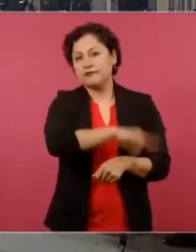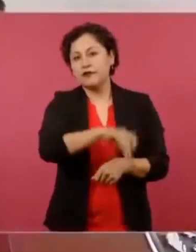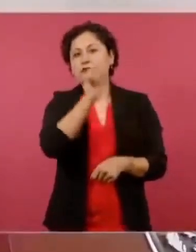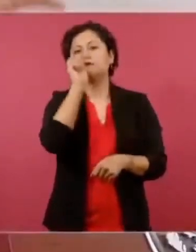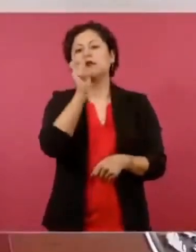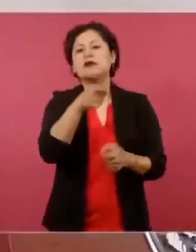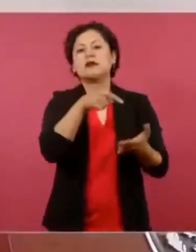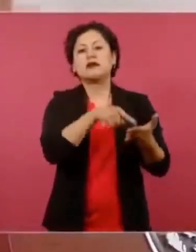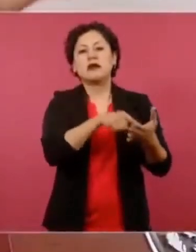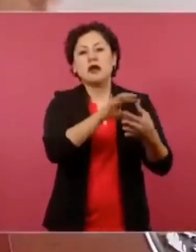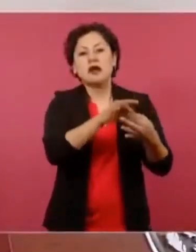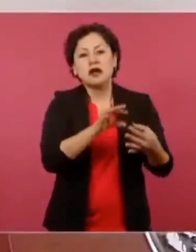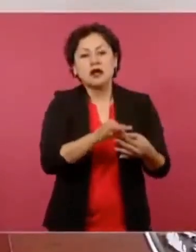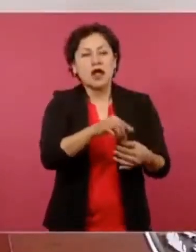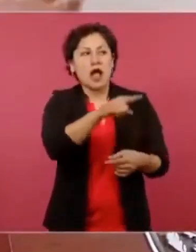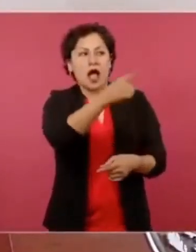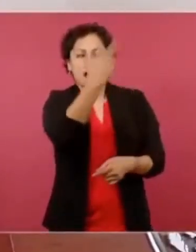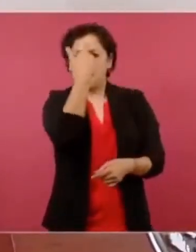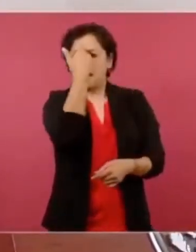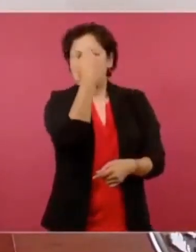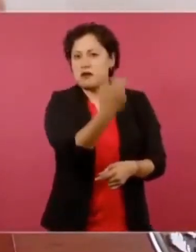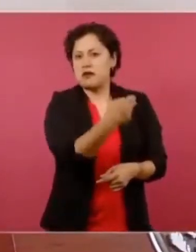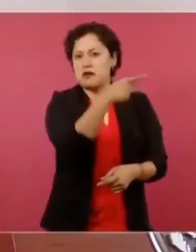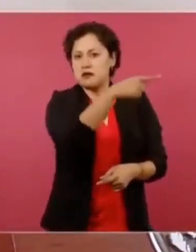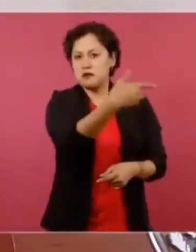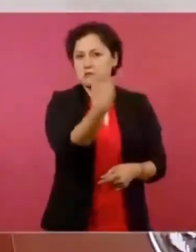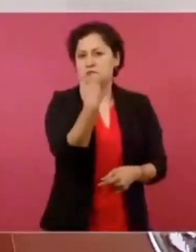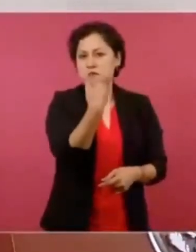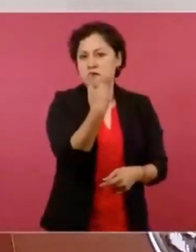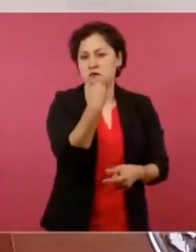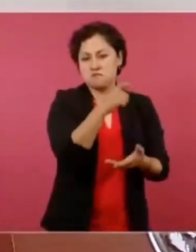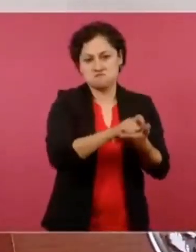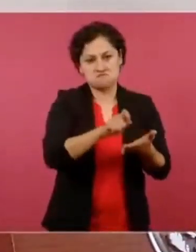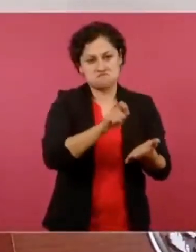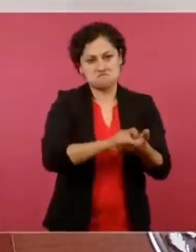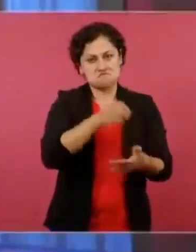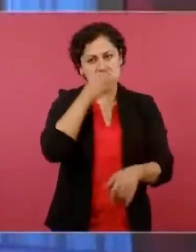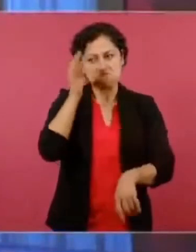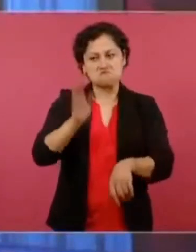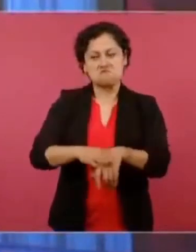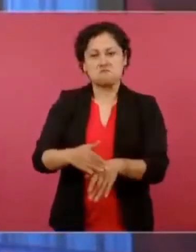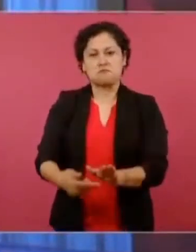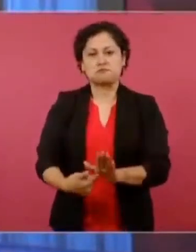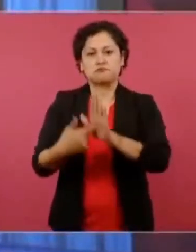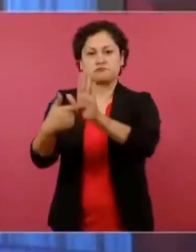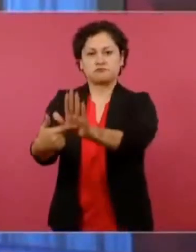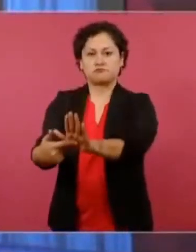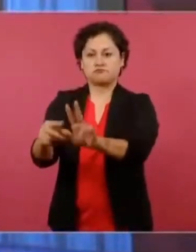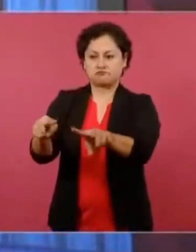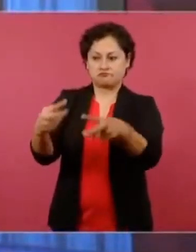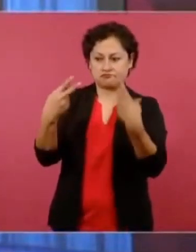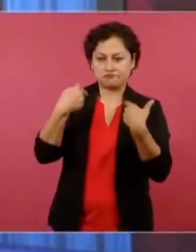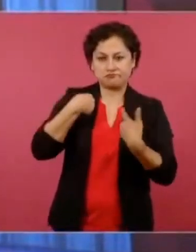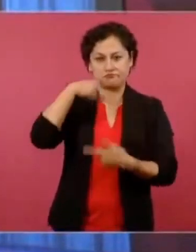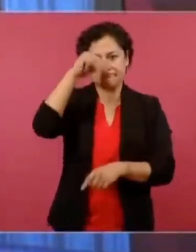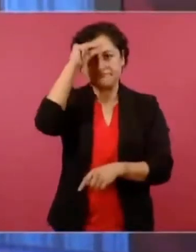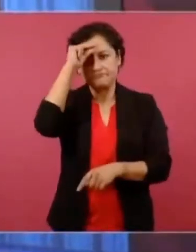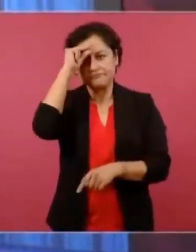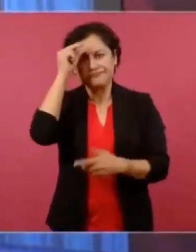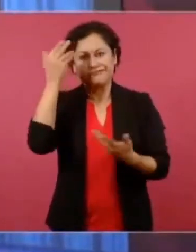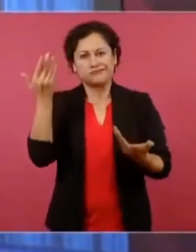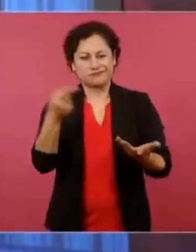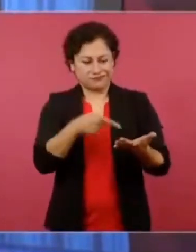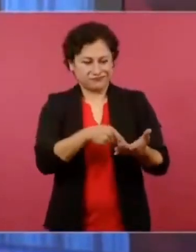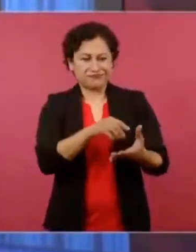tiene que mantenerse el régimen, se atreven a hablar